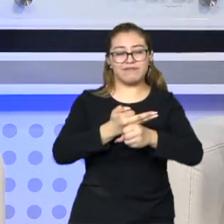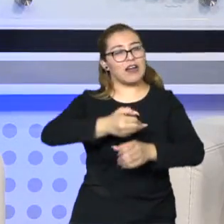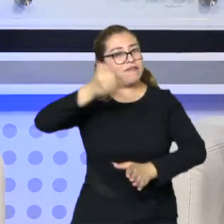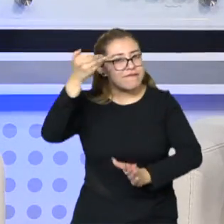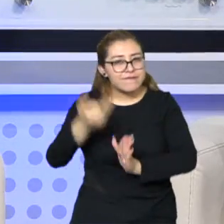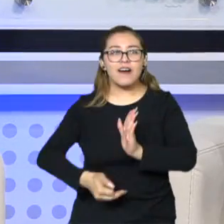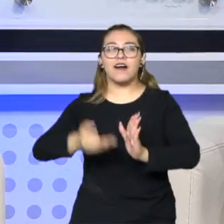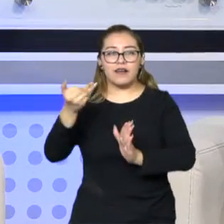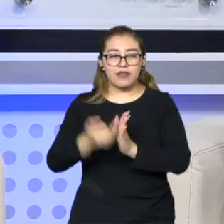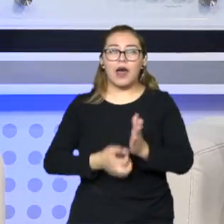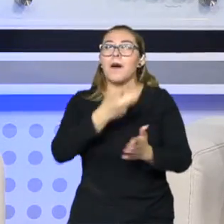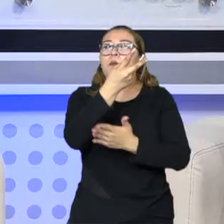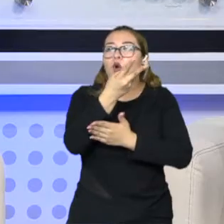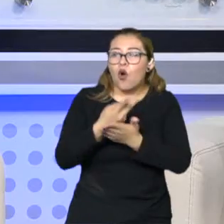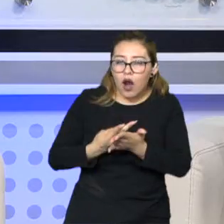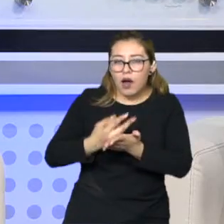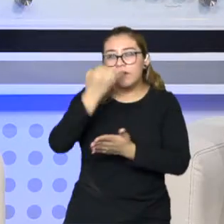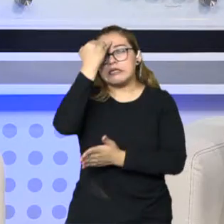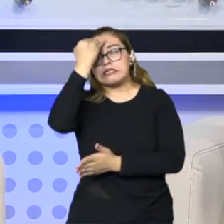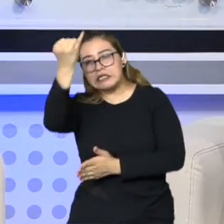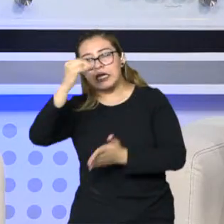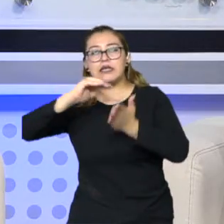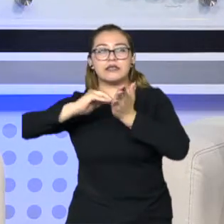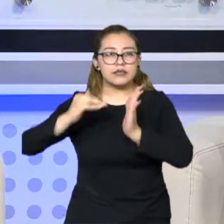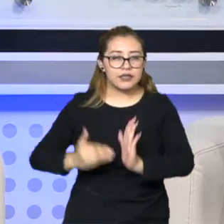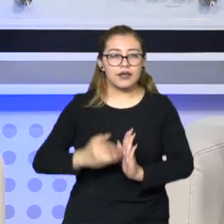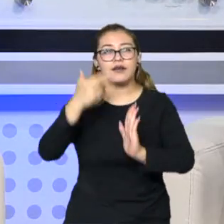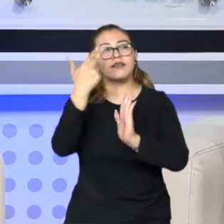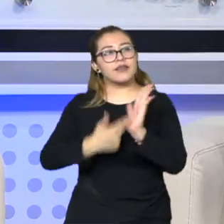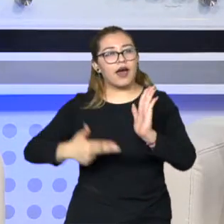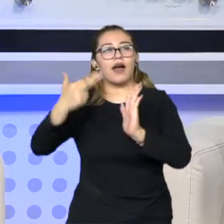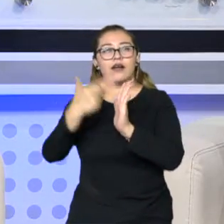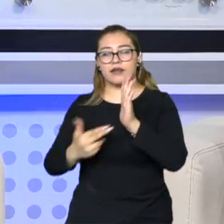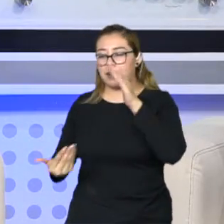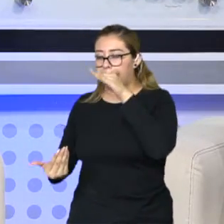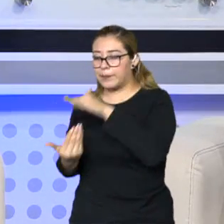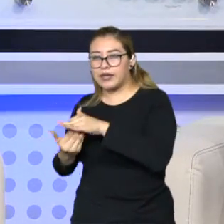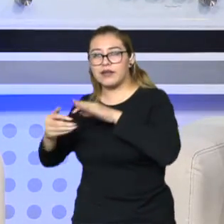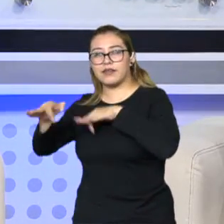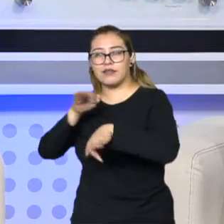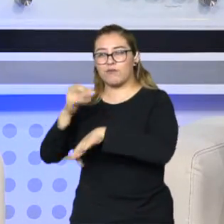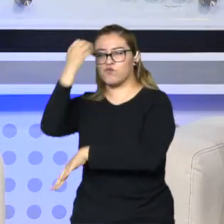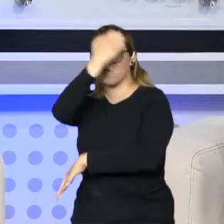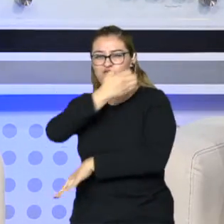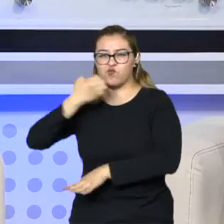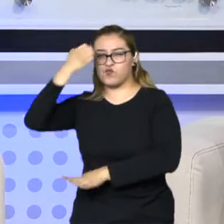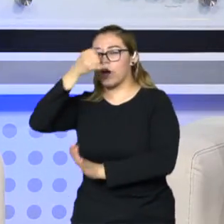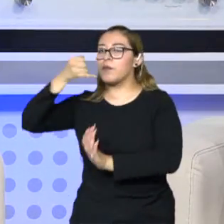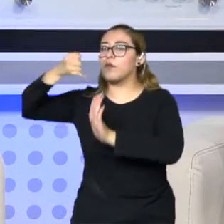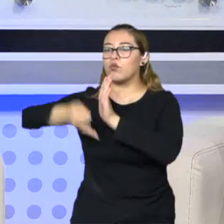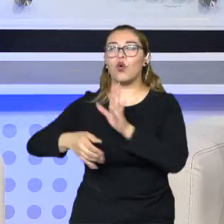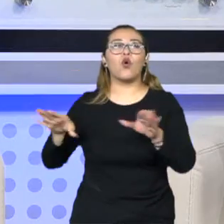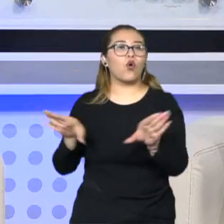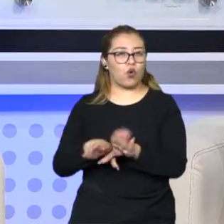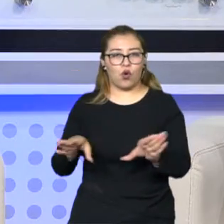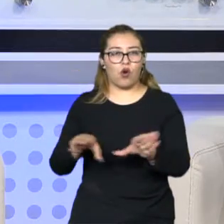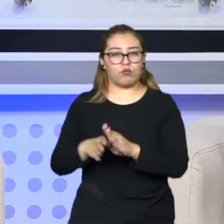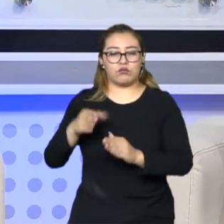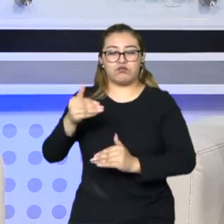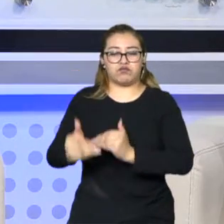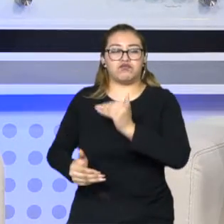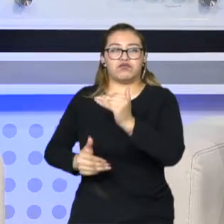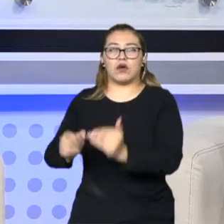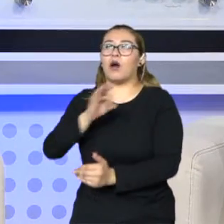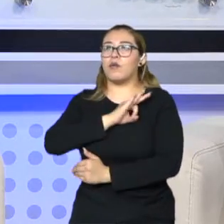los programas, las estrategias, los talleres, la capacitación, las mesas de análisis o de trabajo, hasta qué punto lleguen para poder